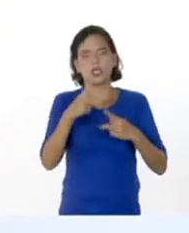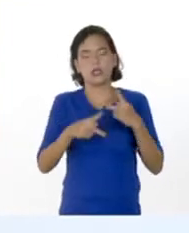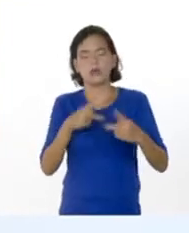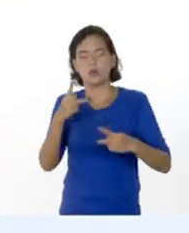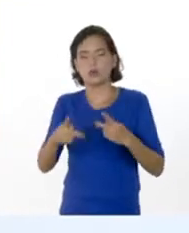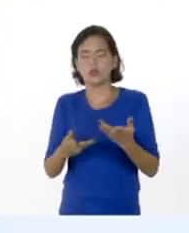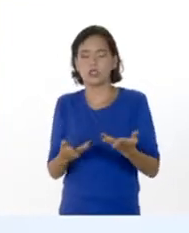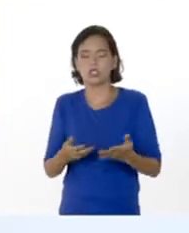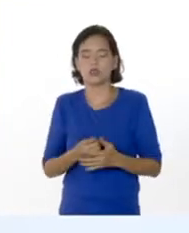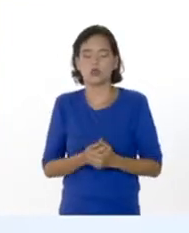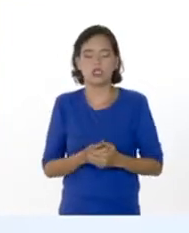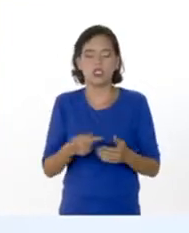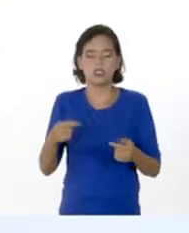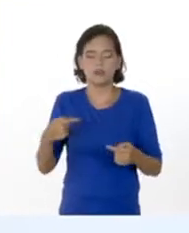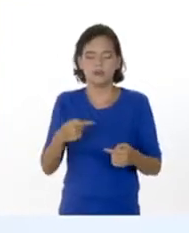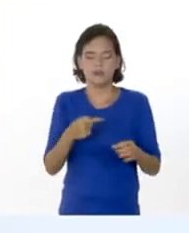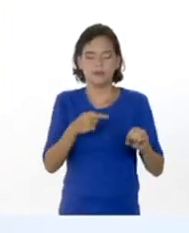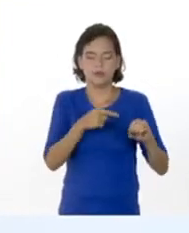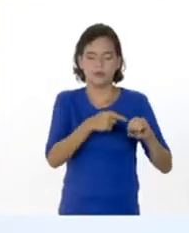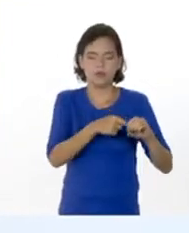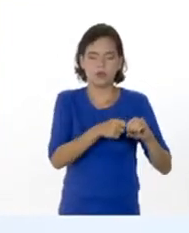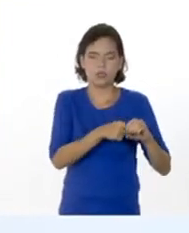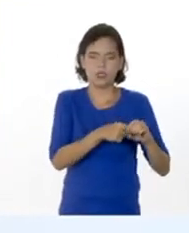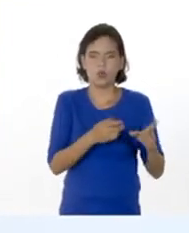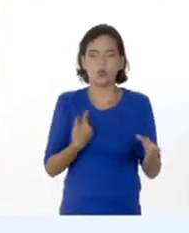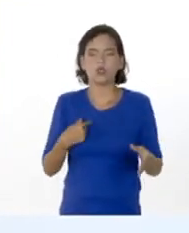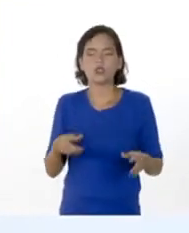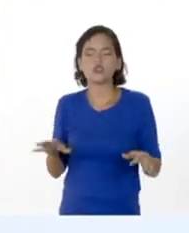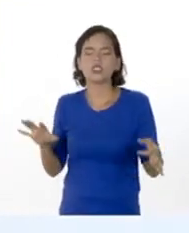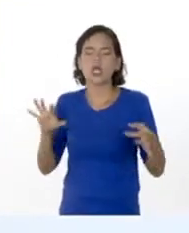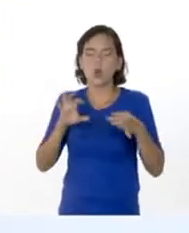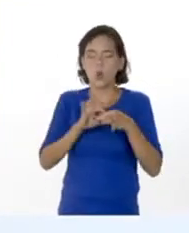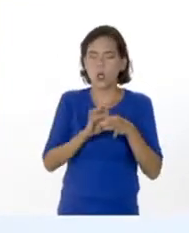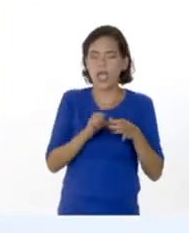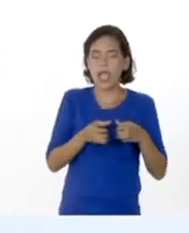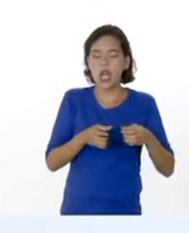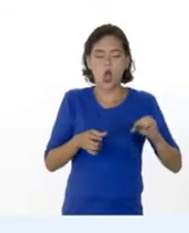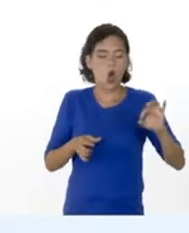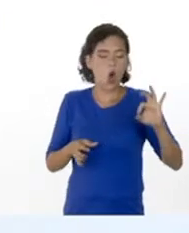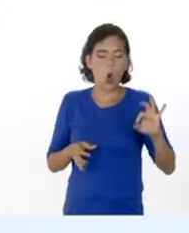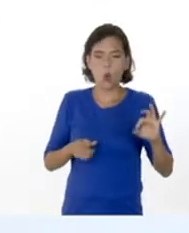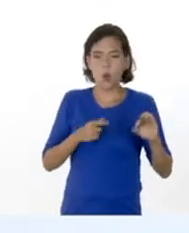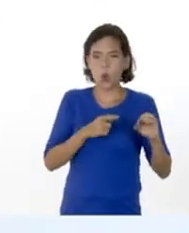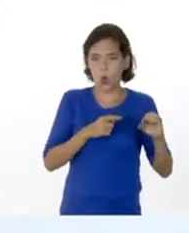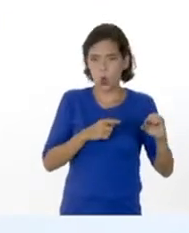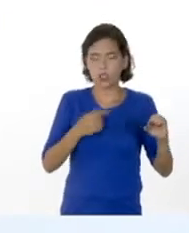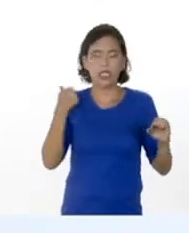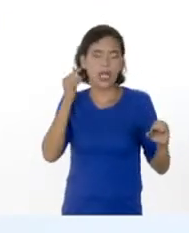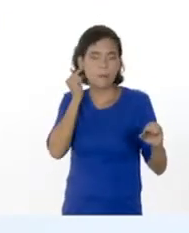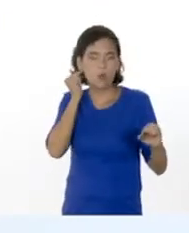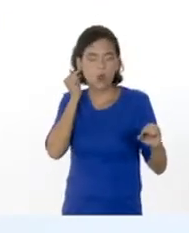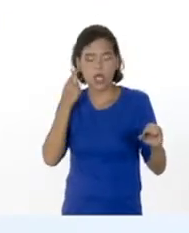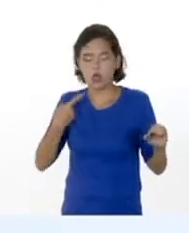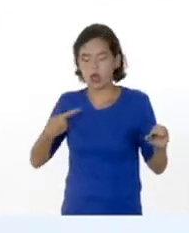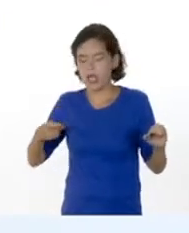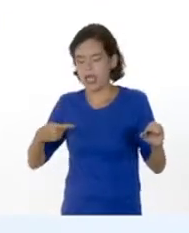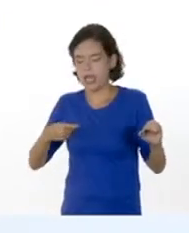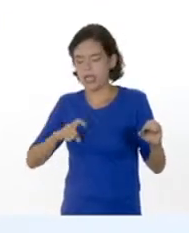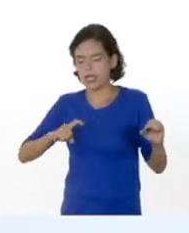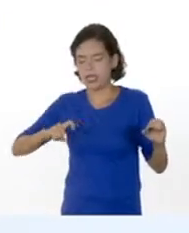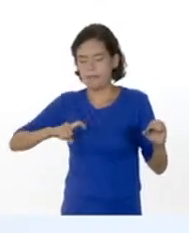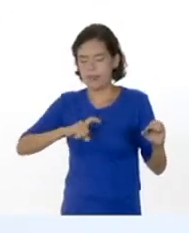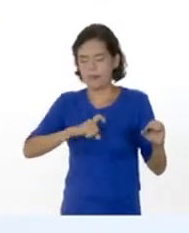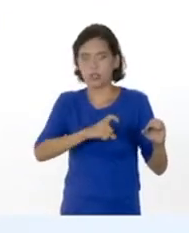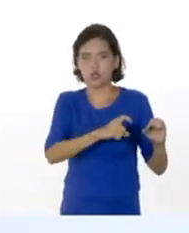fecundación y ¿cuándo es el proceso de fecundación? Cuando se une el óvulo y el espermatozoide, ¿verdad? ¿Qué va a pasar posteriormente cuando se une ese